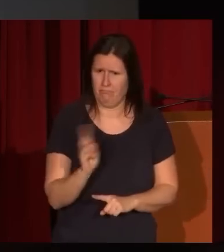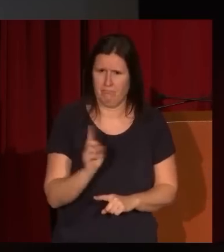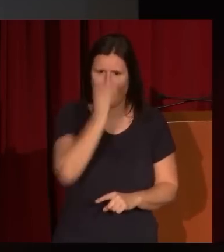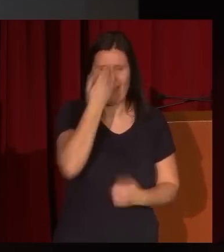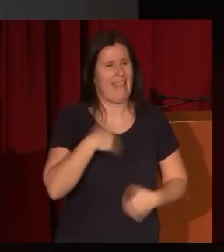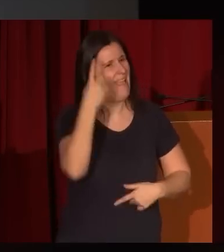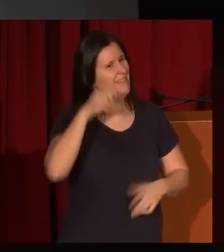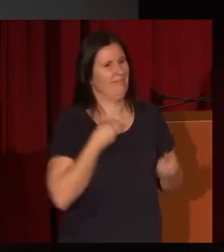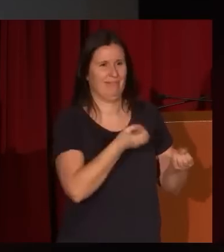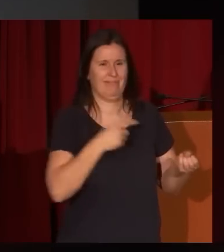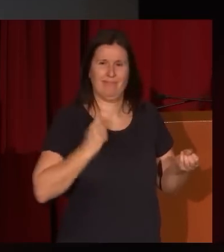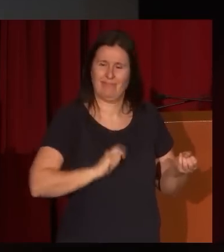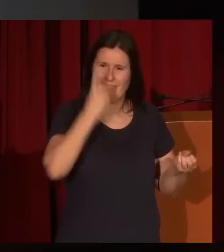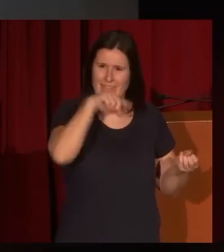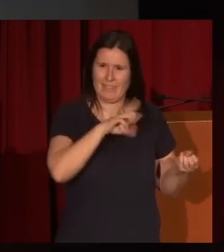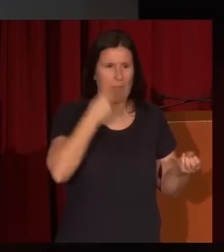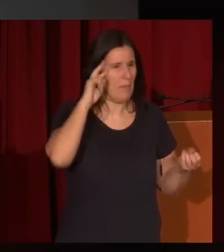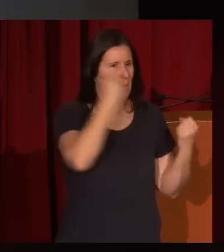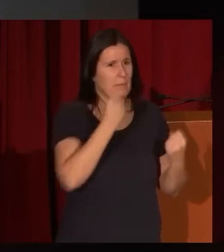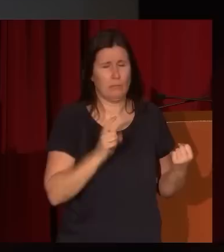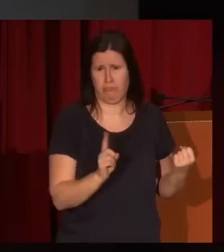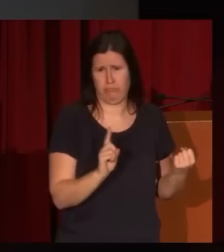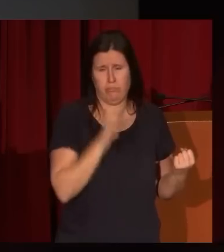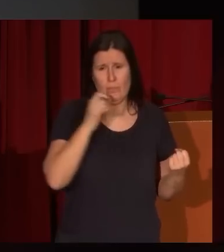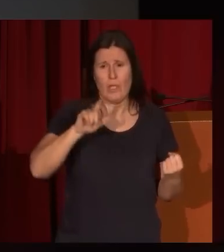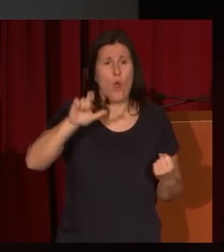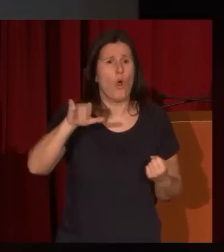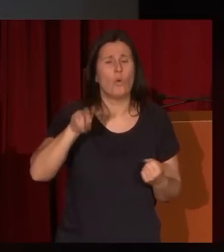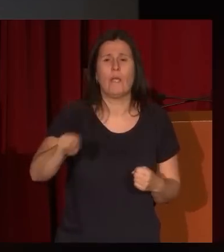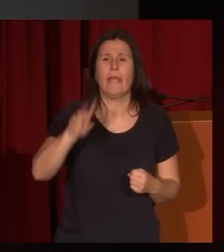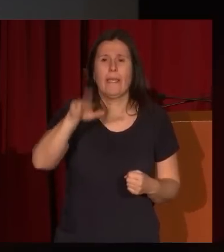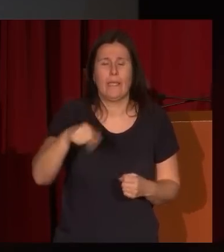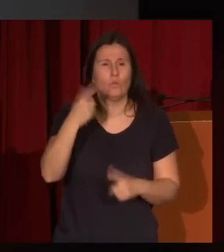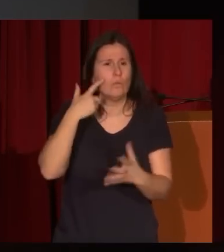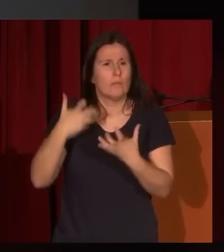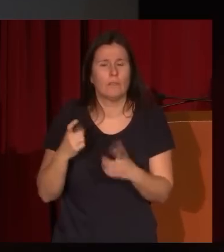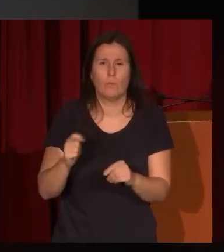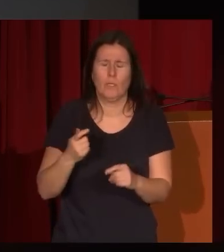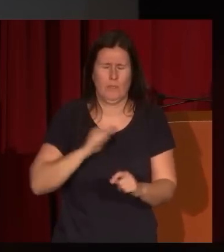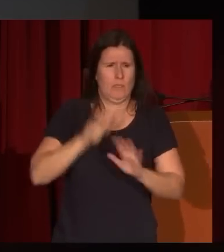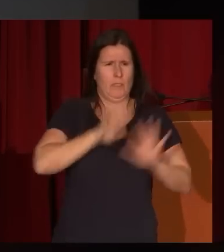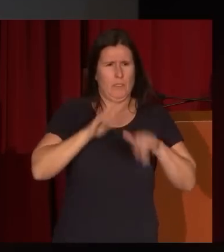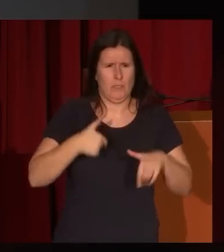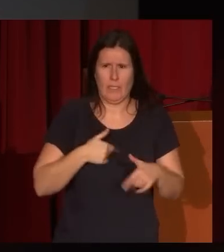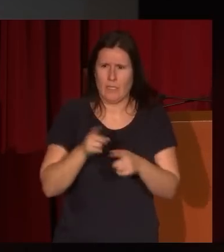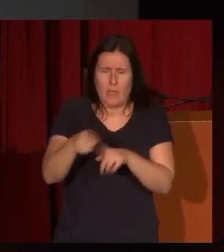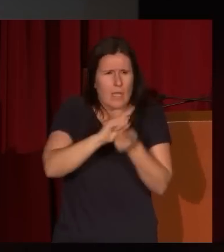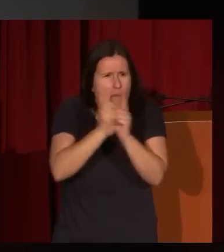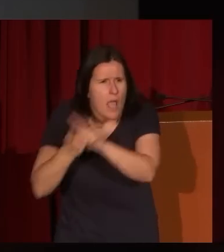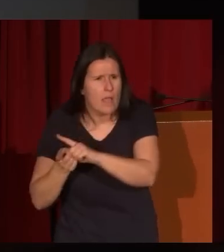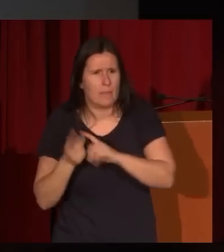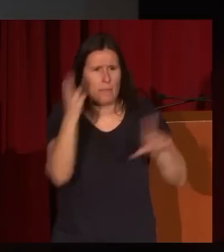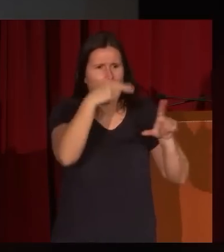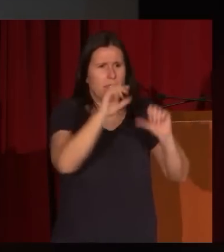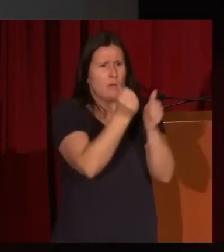sabe todo sobre Eugenio Lucas. No, porque Eugenio es un artista extraordinariamente desconcertante, camaleónico, que es capaz de pintar